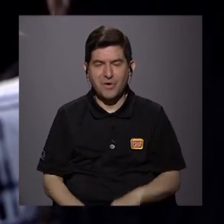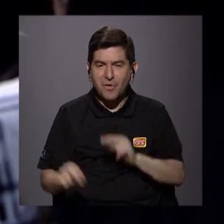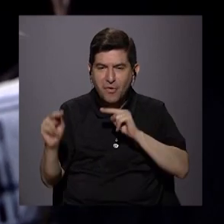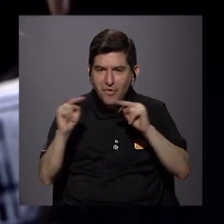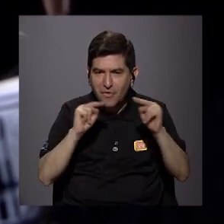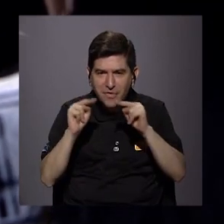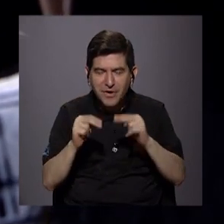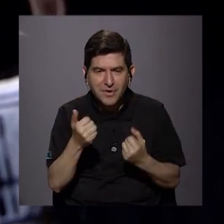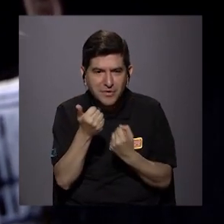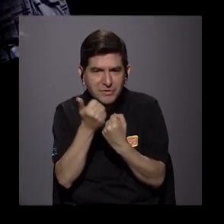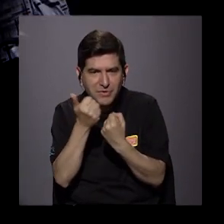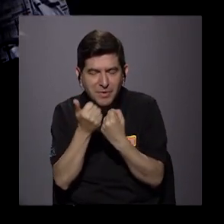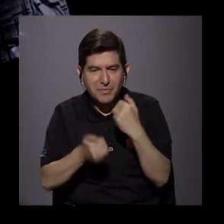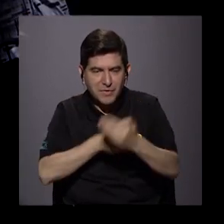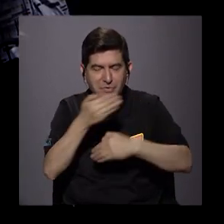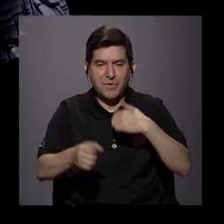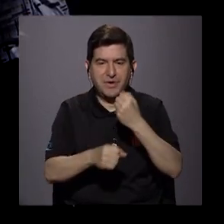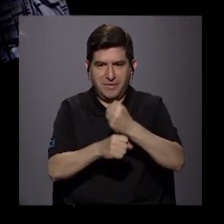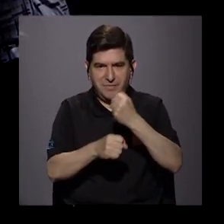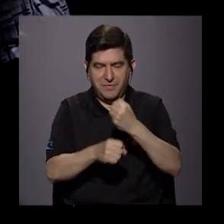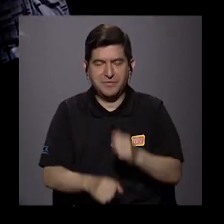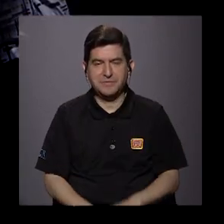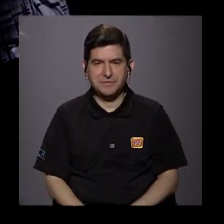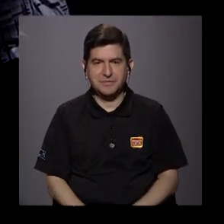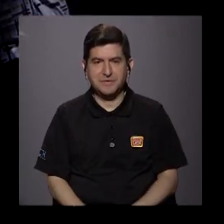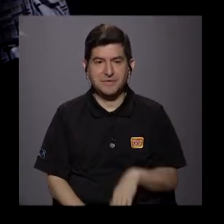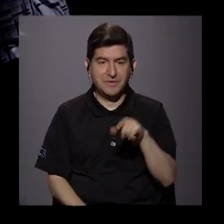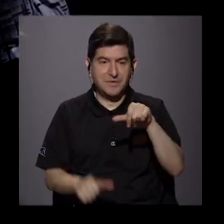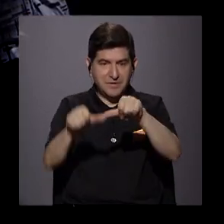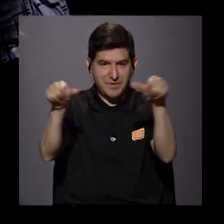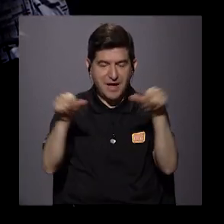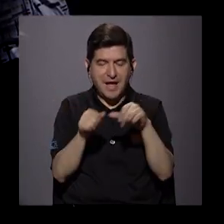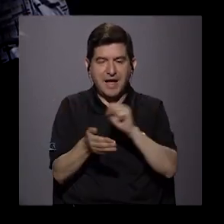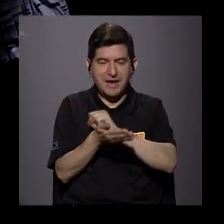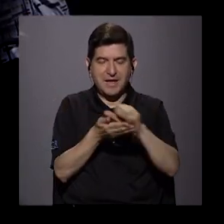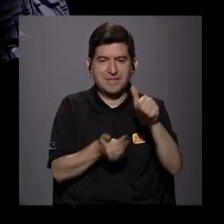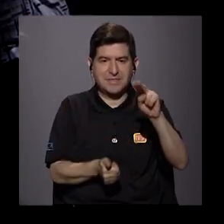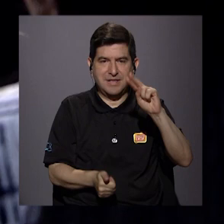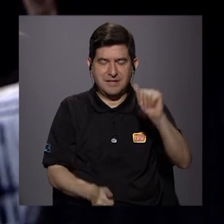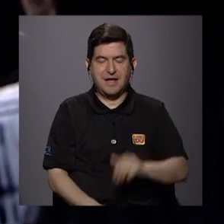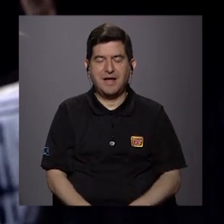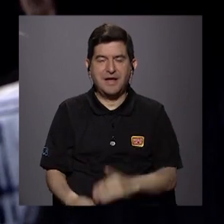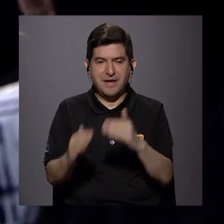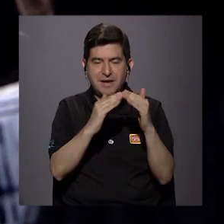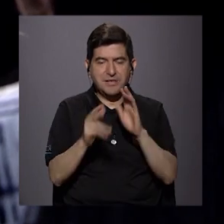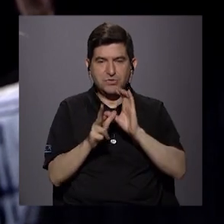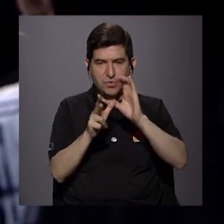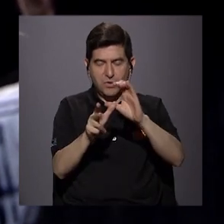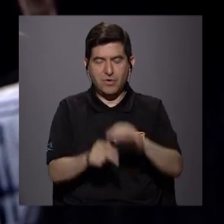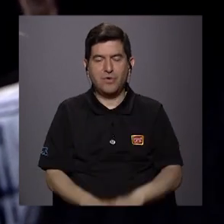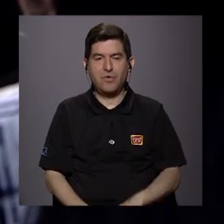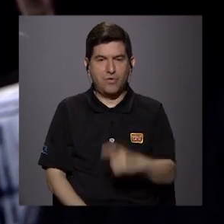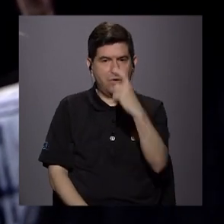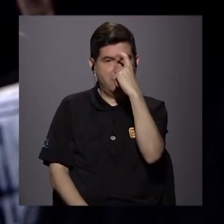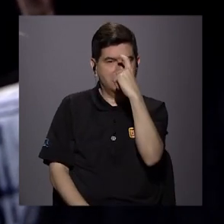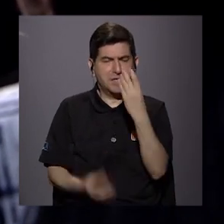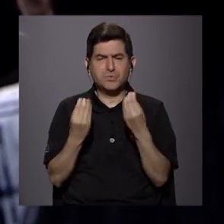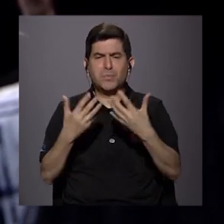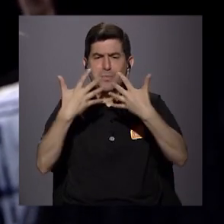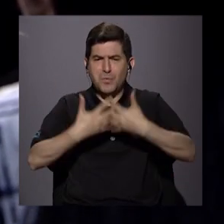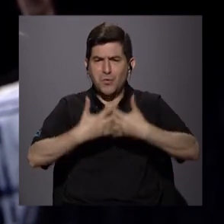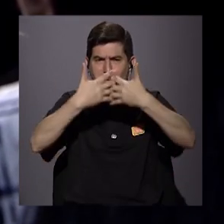intermediación laboral. Por eso toda esta zona, hacia Santana, Ciudad Colón, Escazú, se llenó mucho de